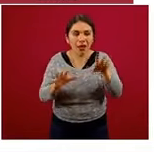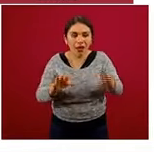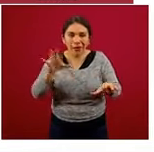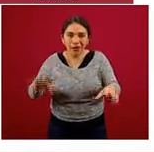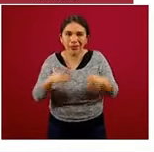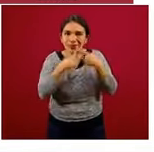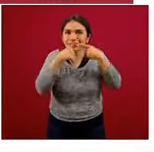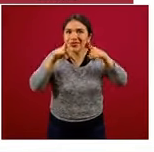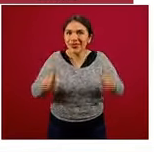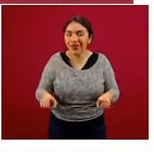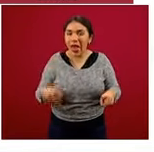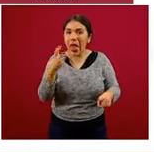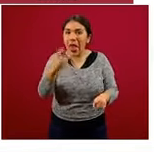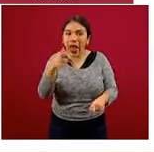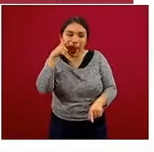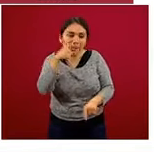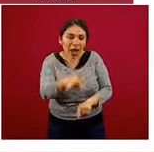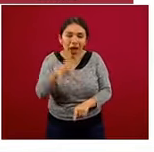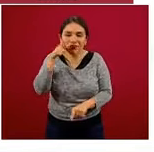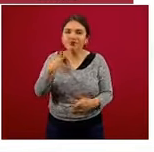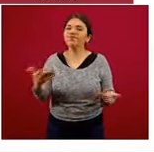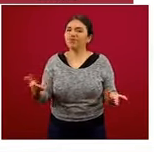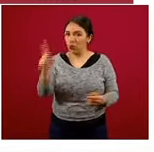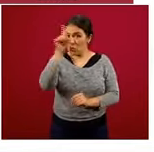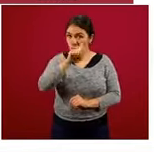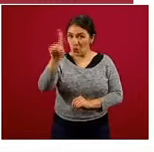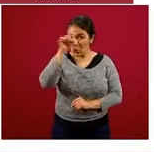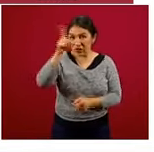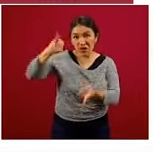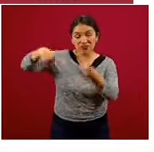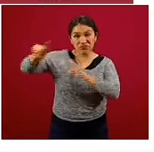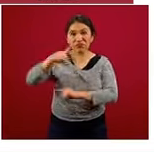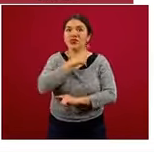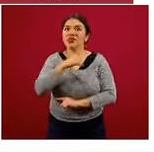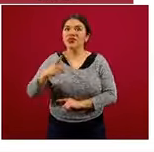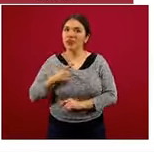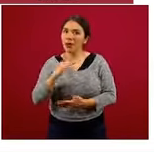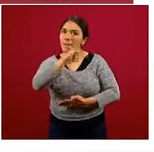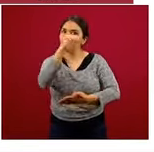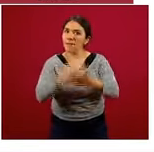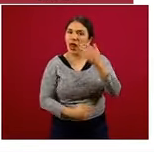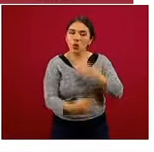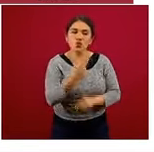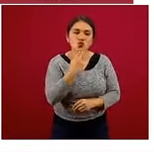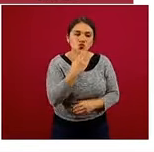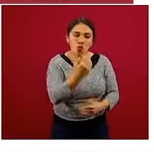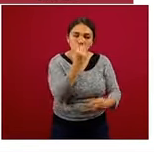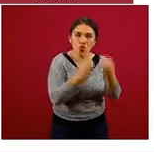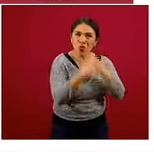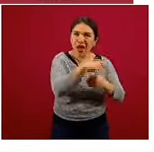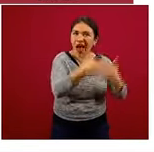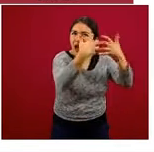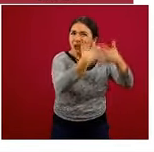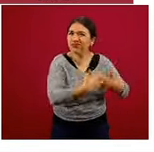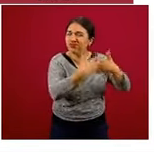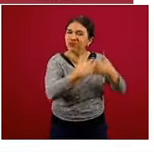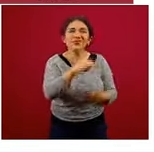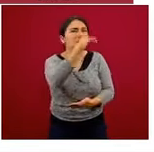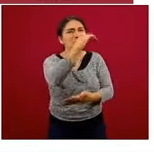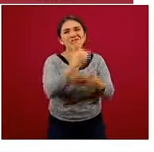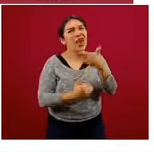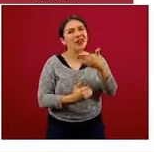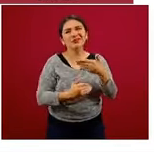nos lleva a la recomendación de los autores de limitar el consumo de alimentos ultraprocesados,